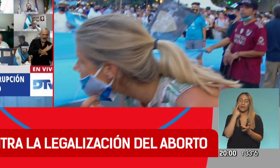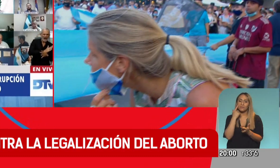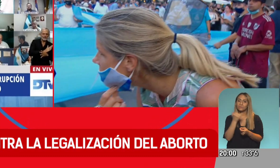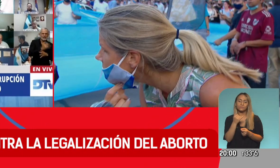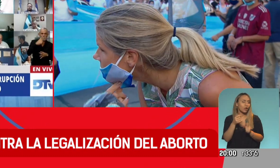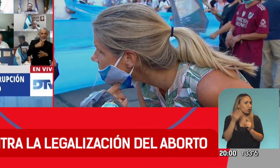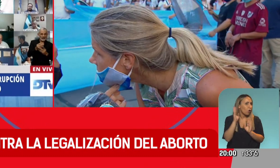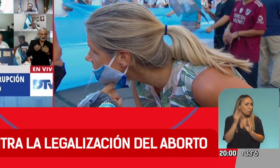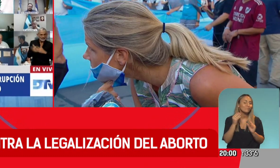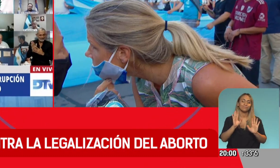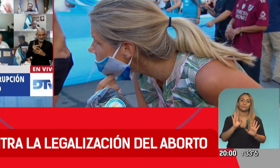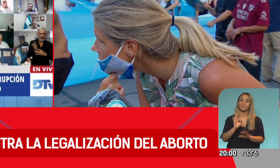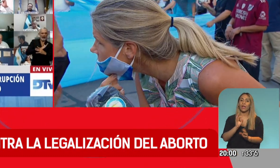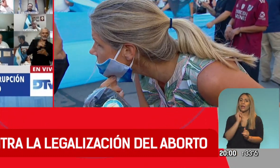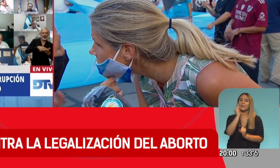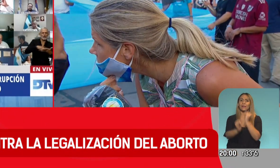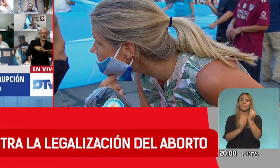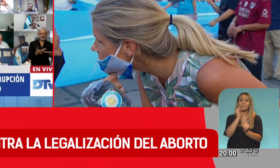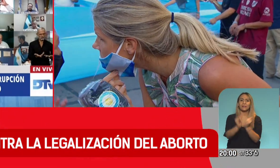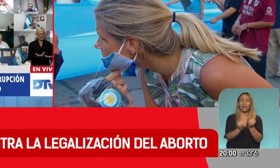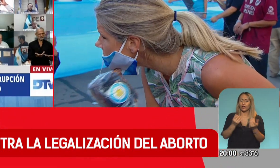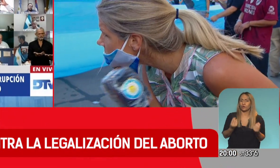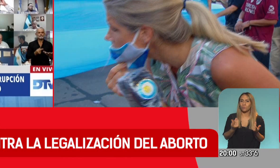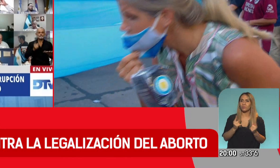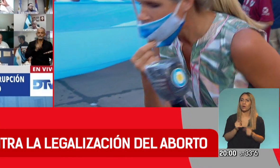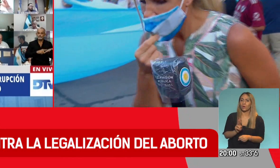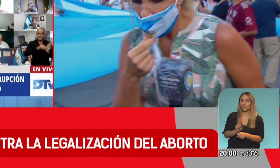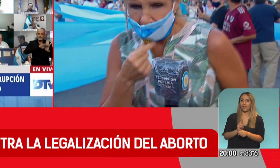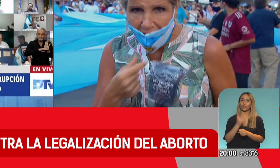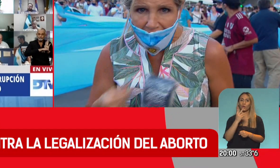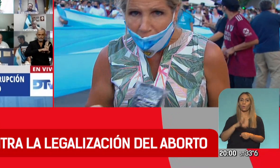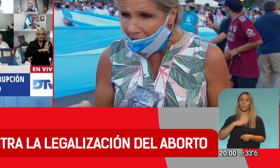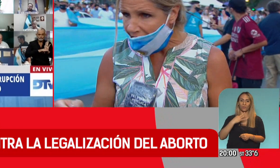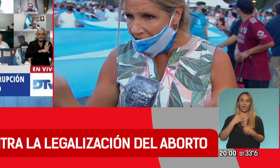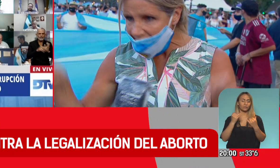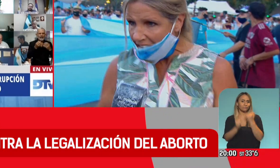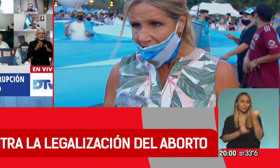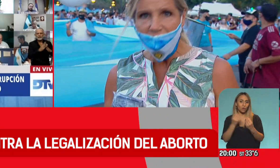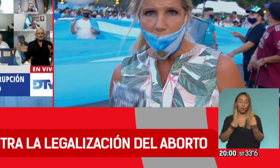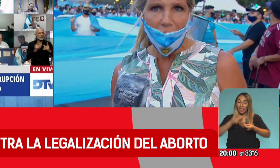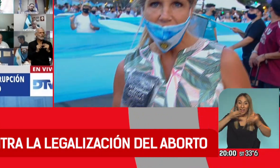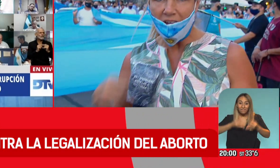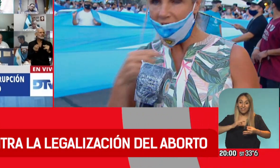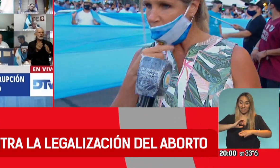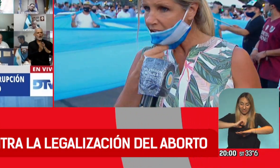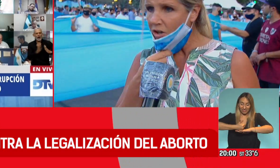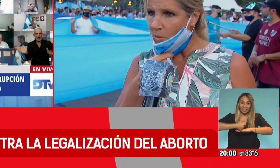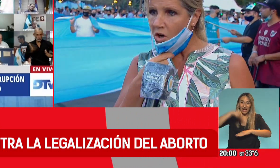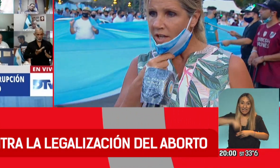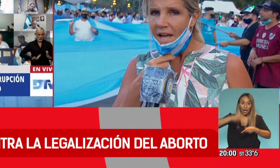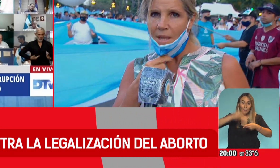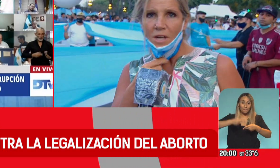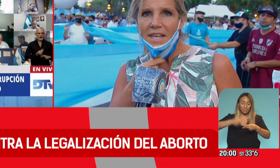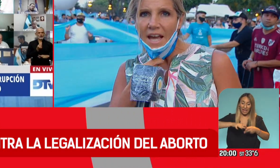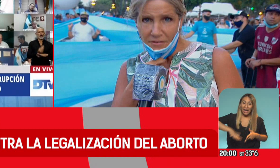esto de cuidar las dos vidas? Mirá, la verdad que estar en esta plaza en un día